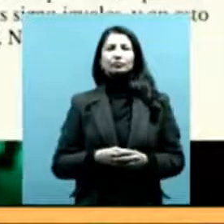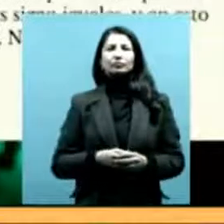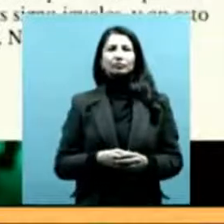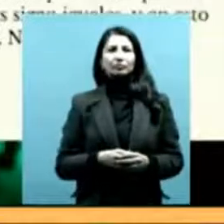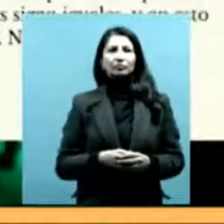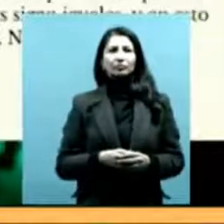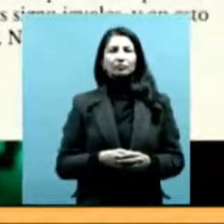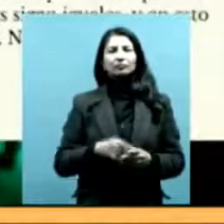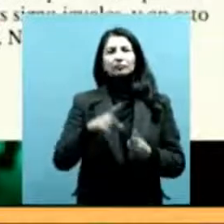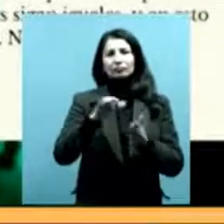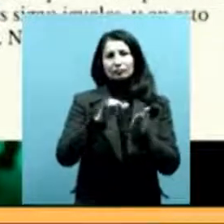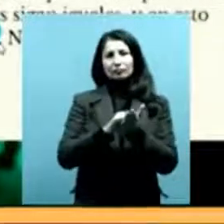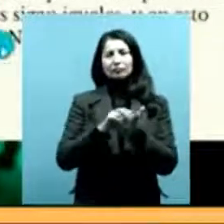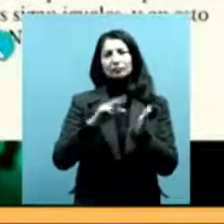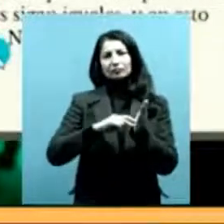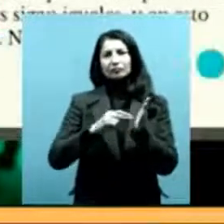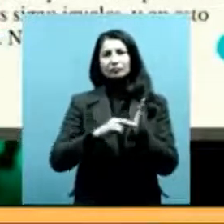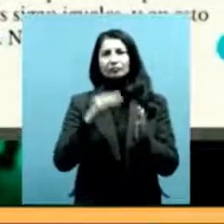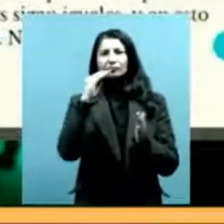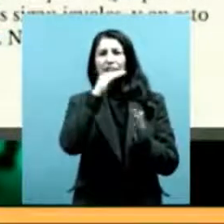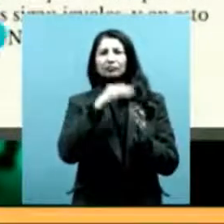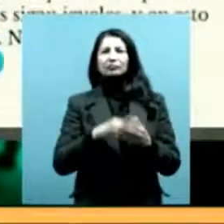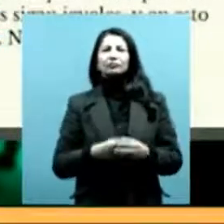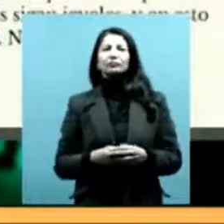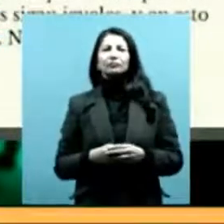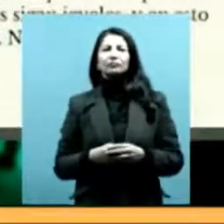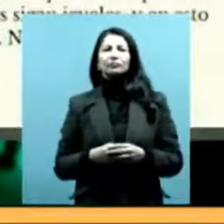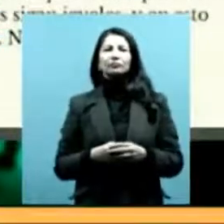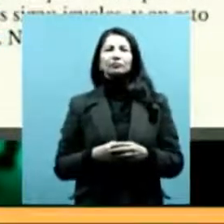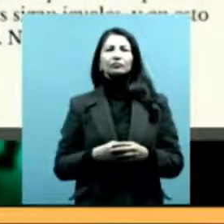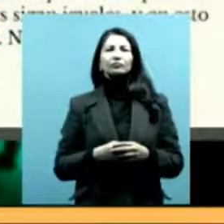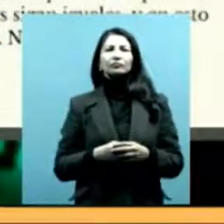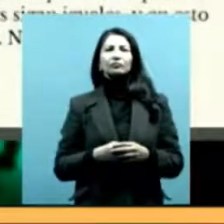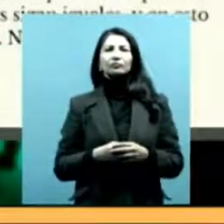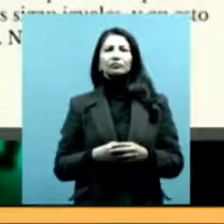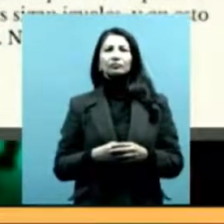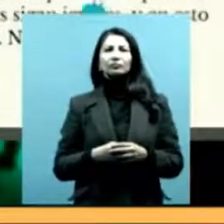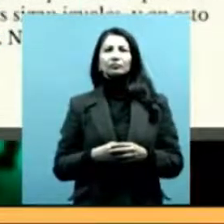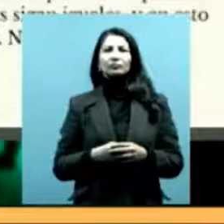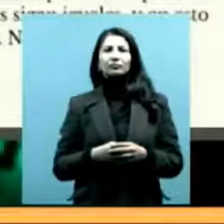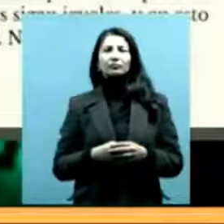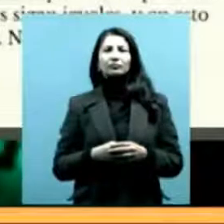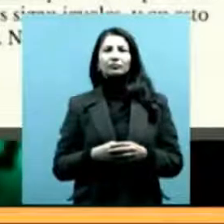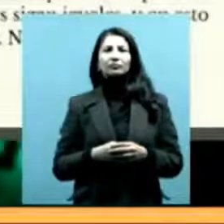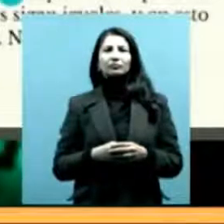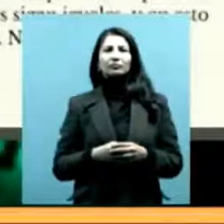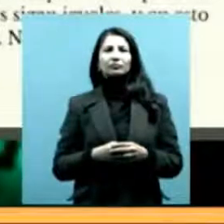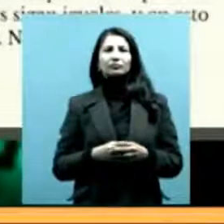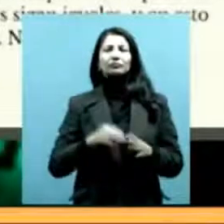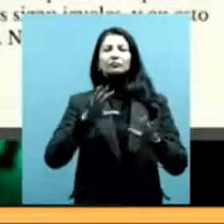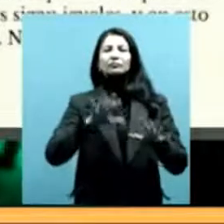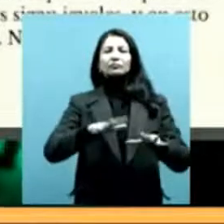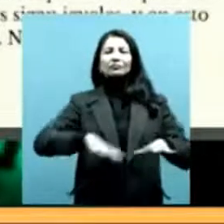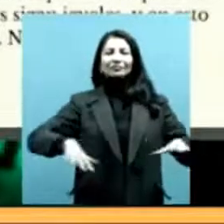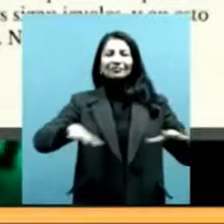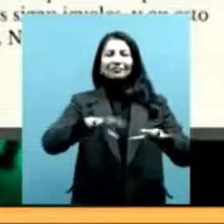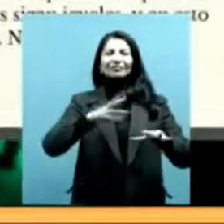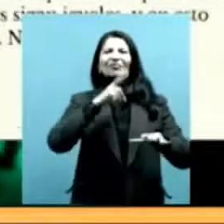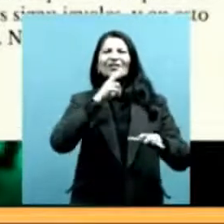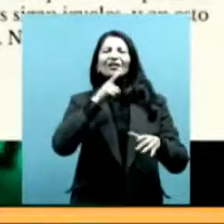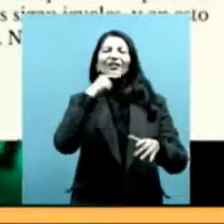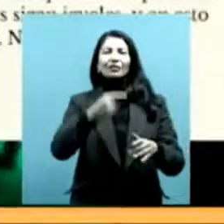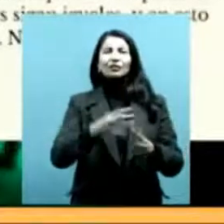Esta es una contada fuerte. Bien, esto lo dice Florentina Nahualquier, un casite de esta zona, de esta región, y dice,